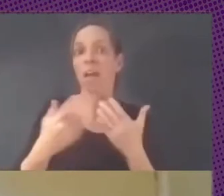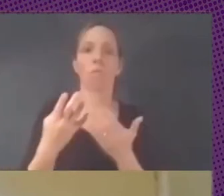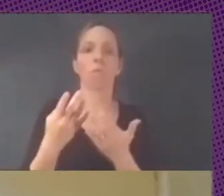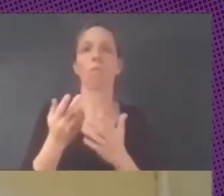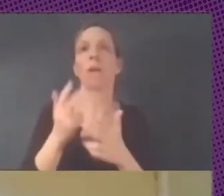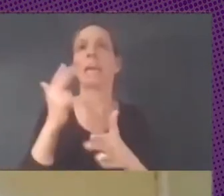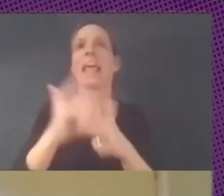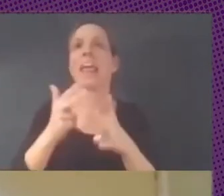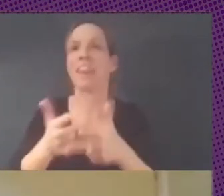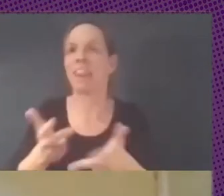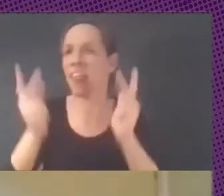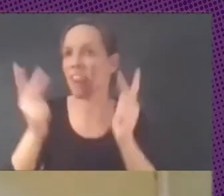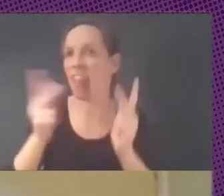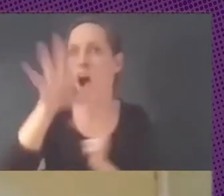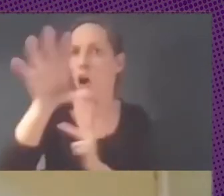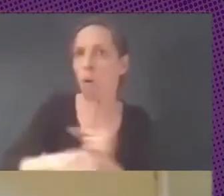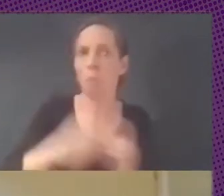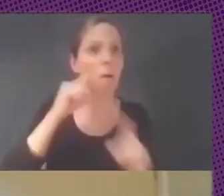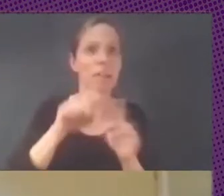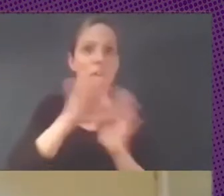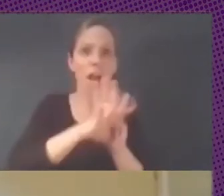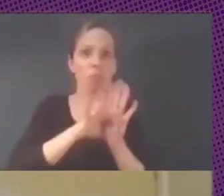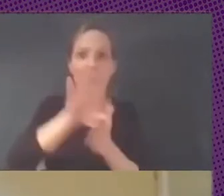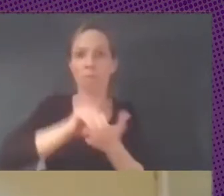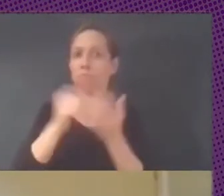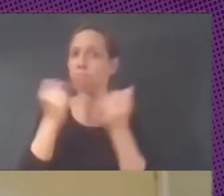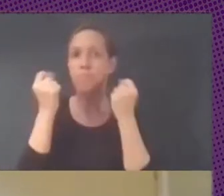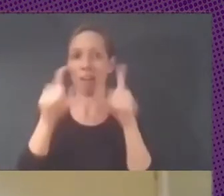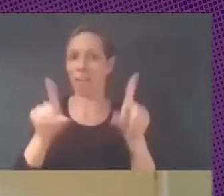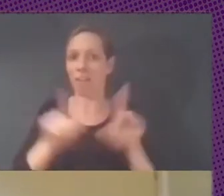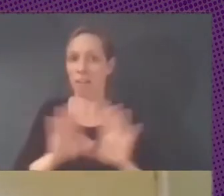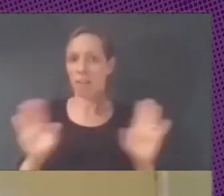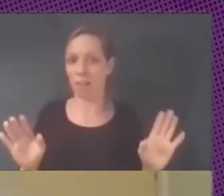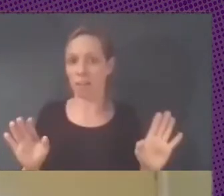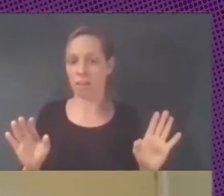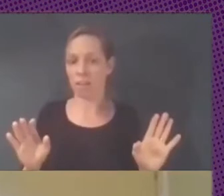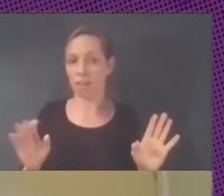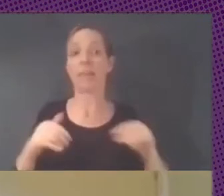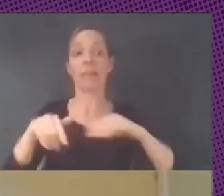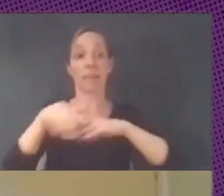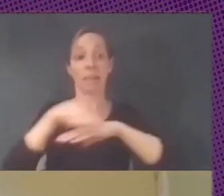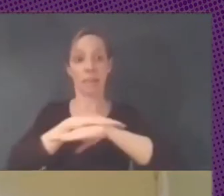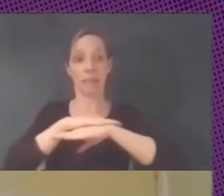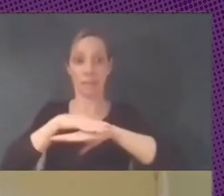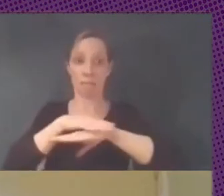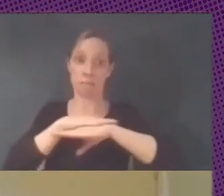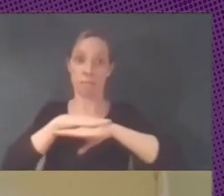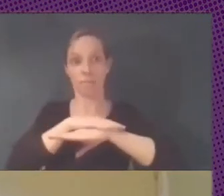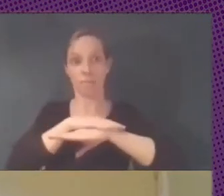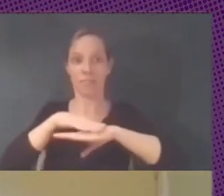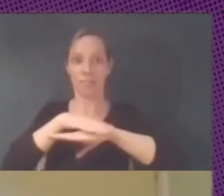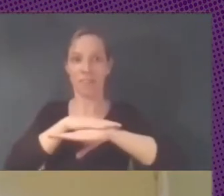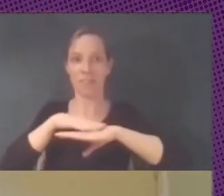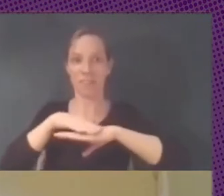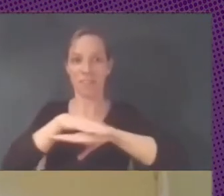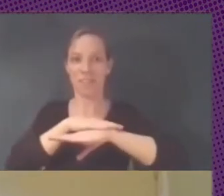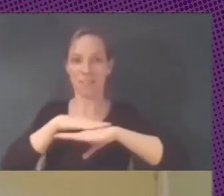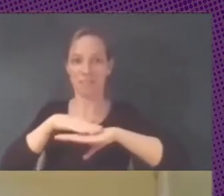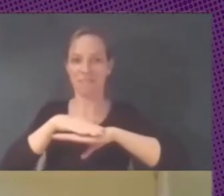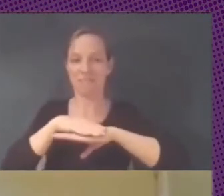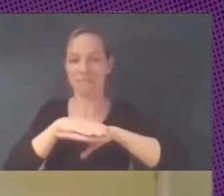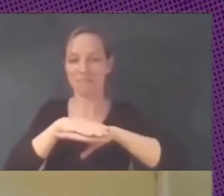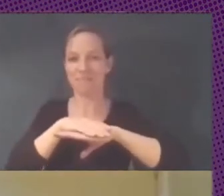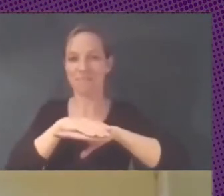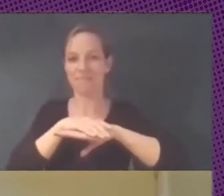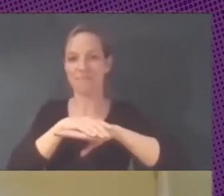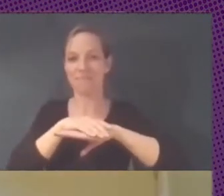para tener el software y el estado de Brasil en el momento